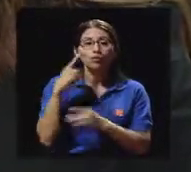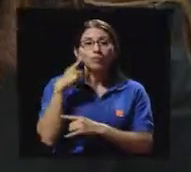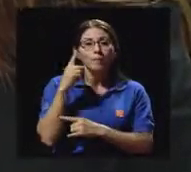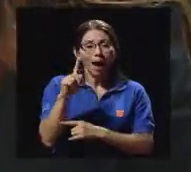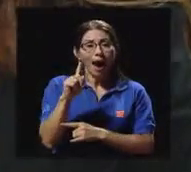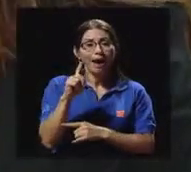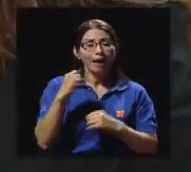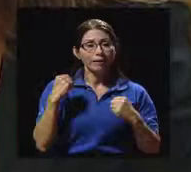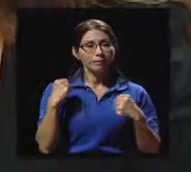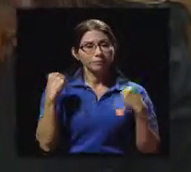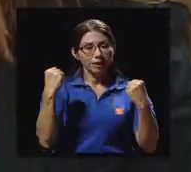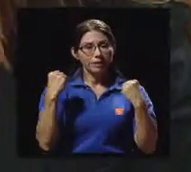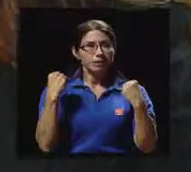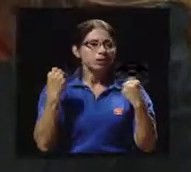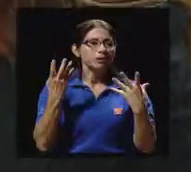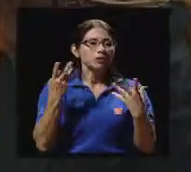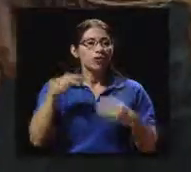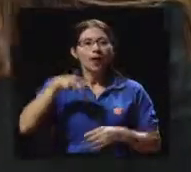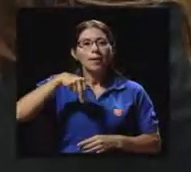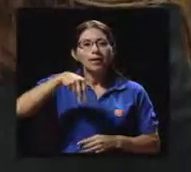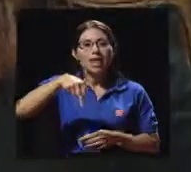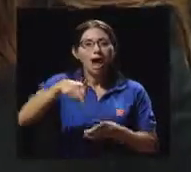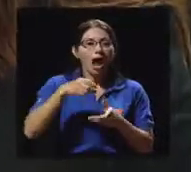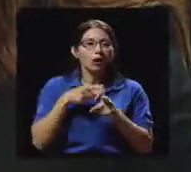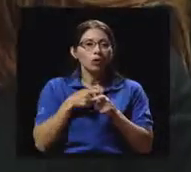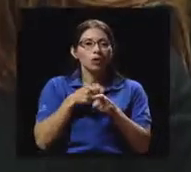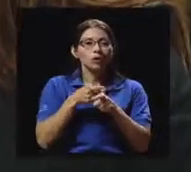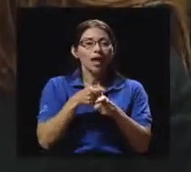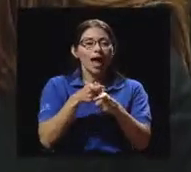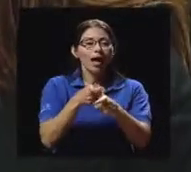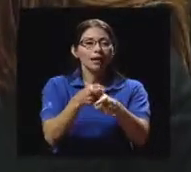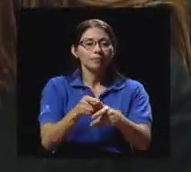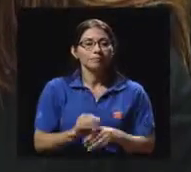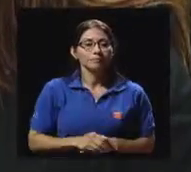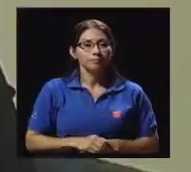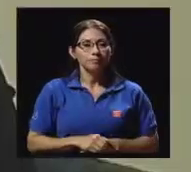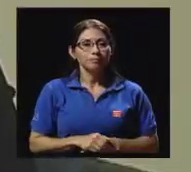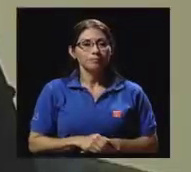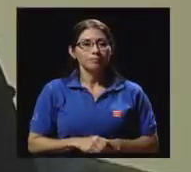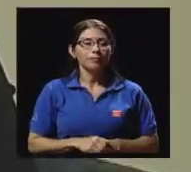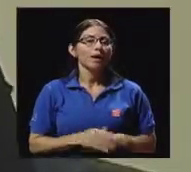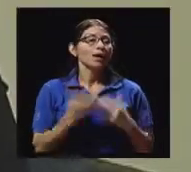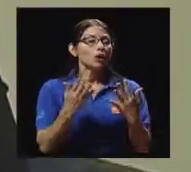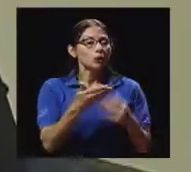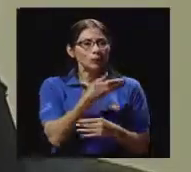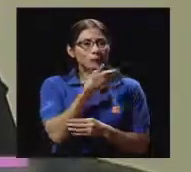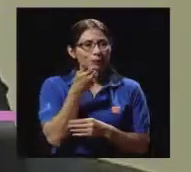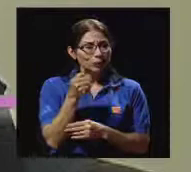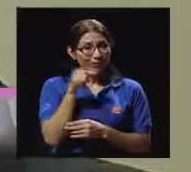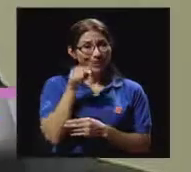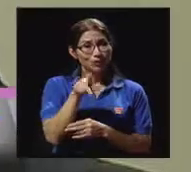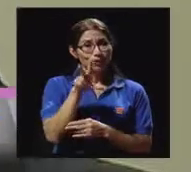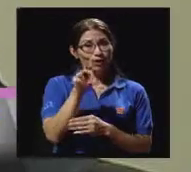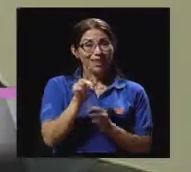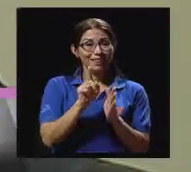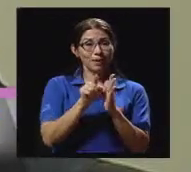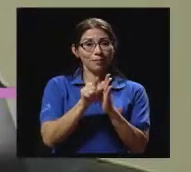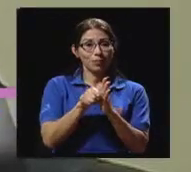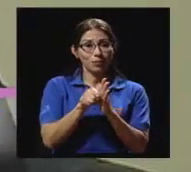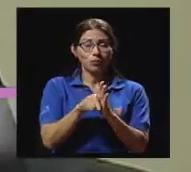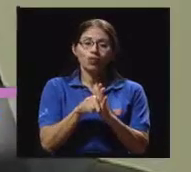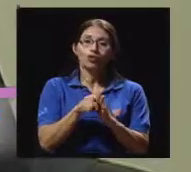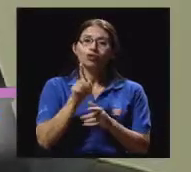para este ejercicio caminar o trotar. Lo ideal es sacar esos 30 minutos continuos,